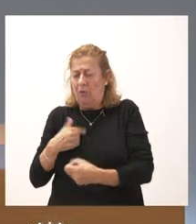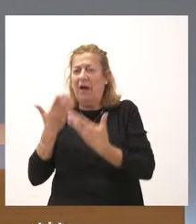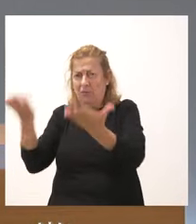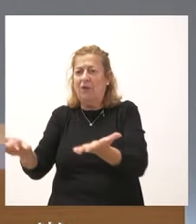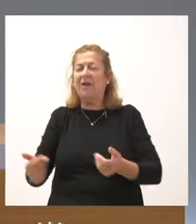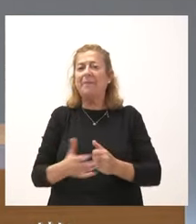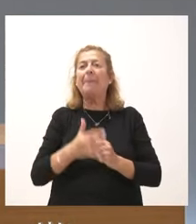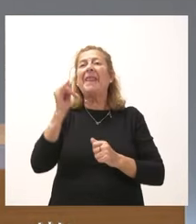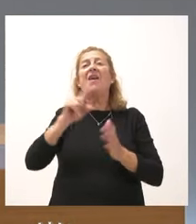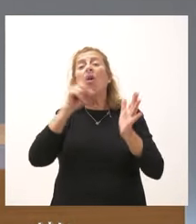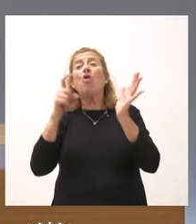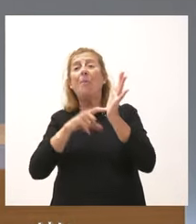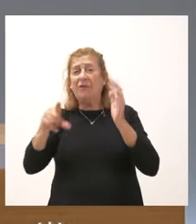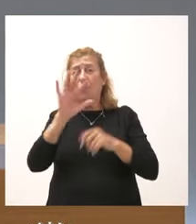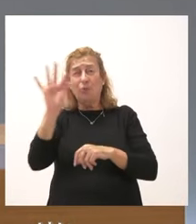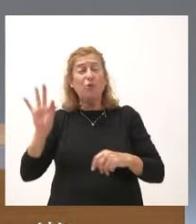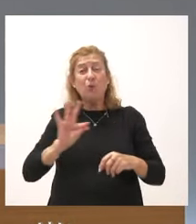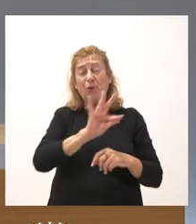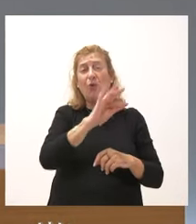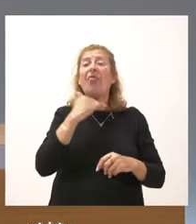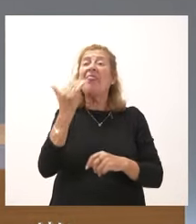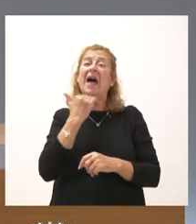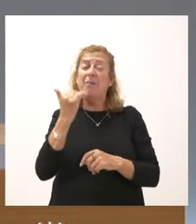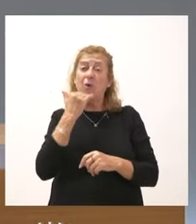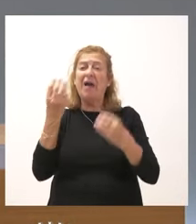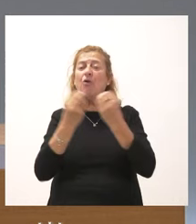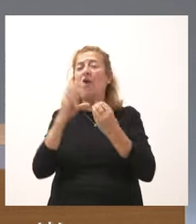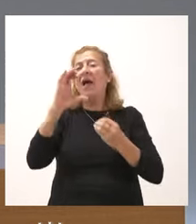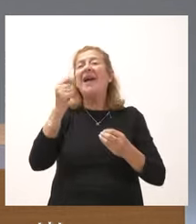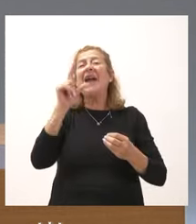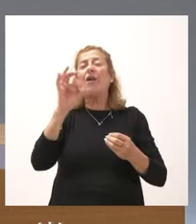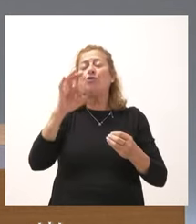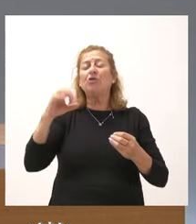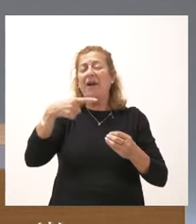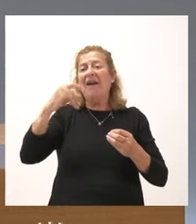Y completamos este turno en Zamora, con Carlos Gil, de La Opinión.